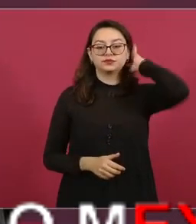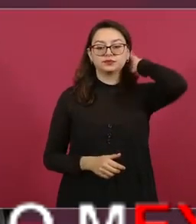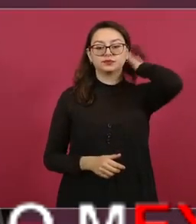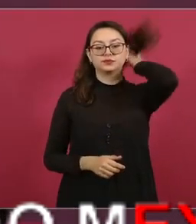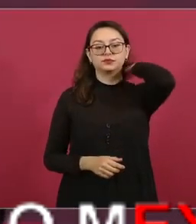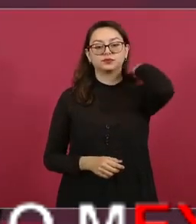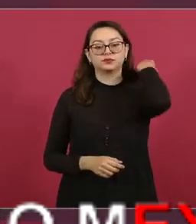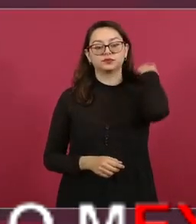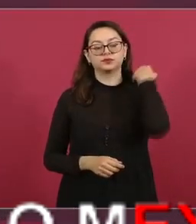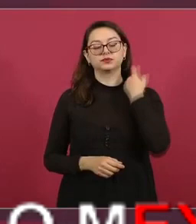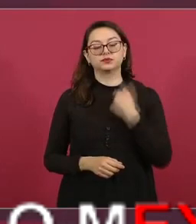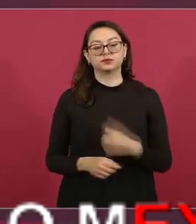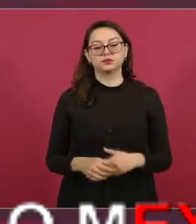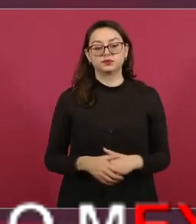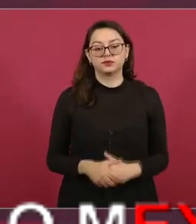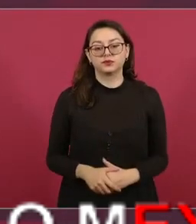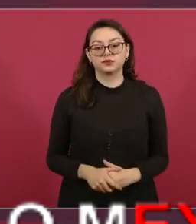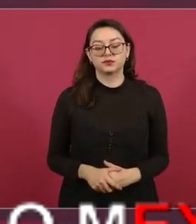entonces